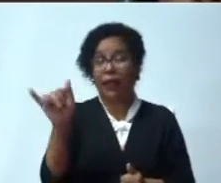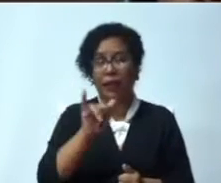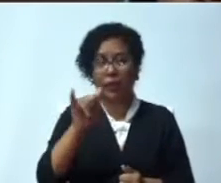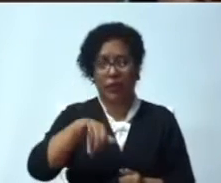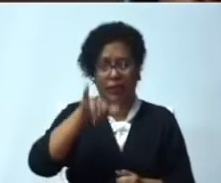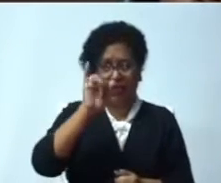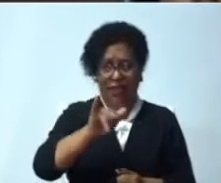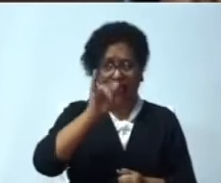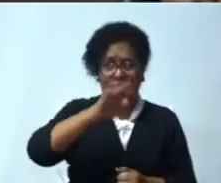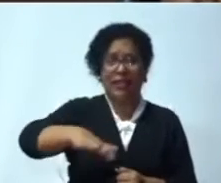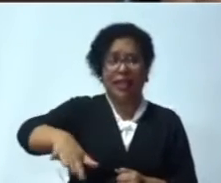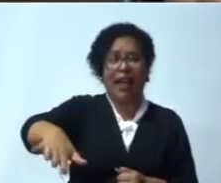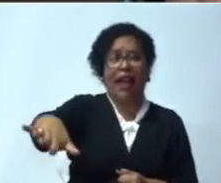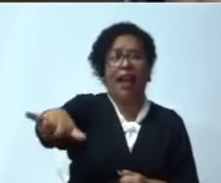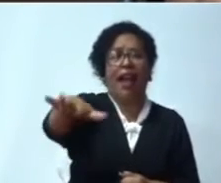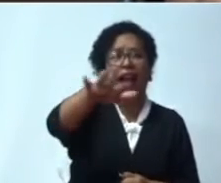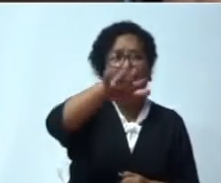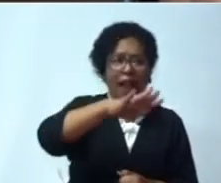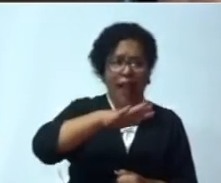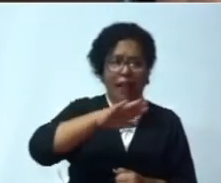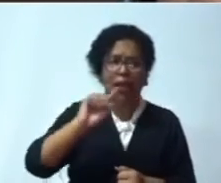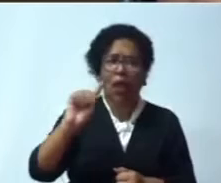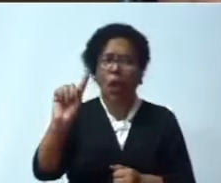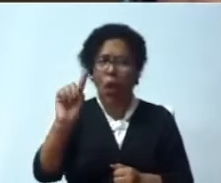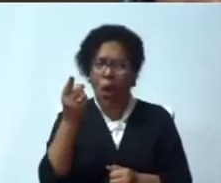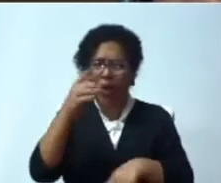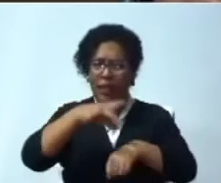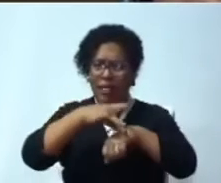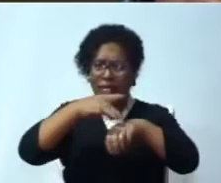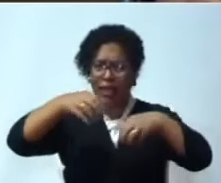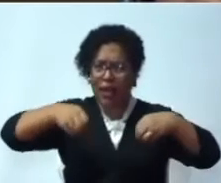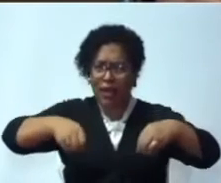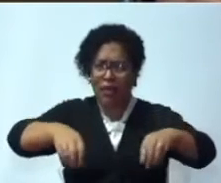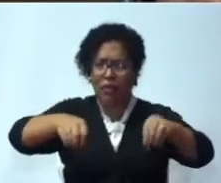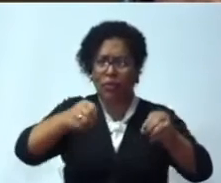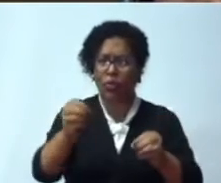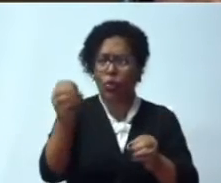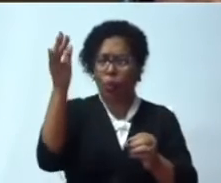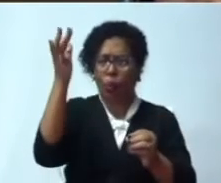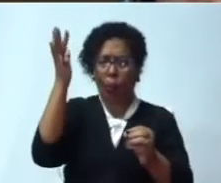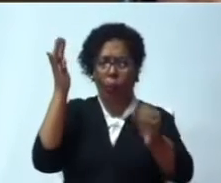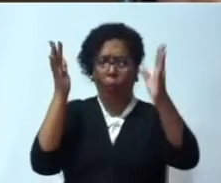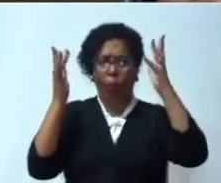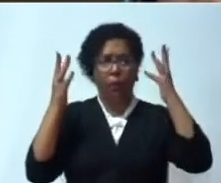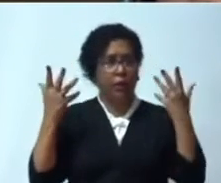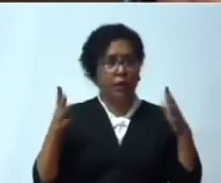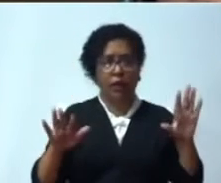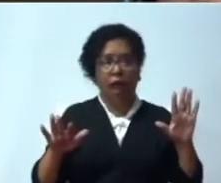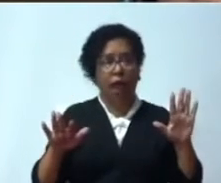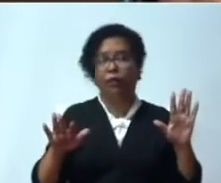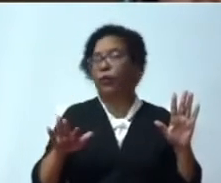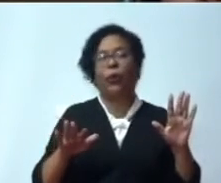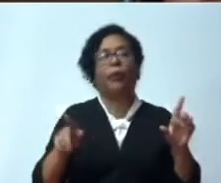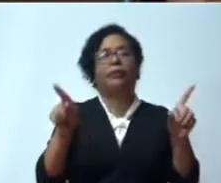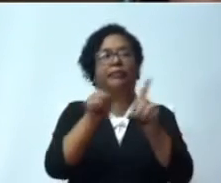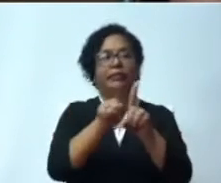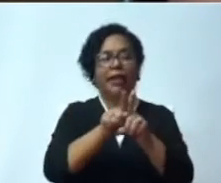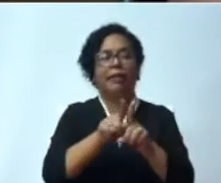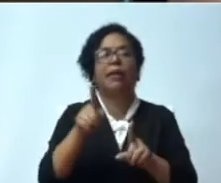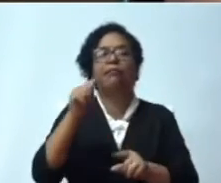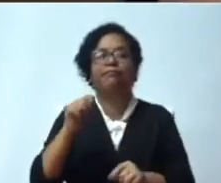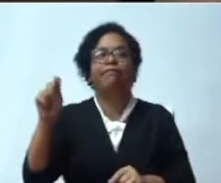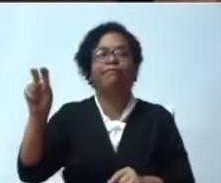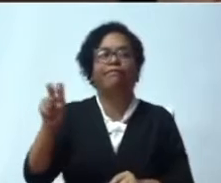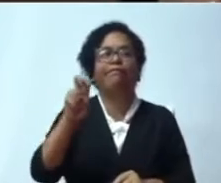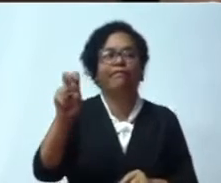turística, ganadera, se merecen que nuestro señor